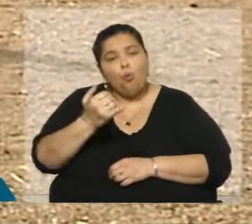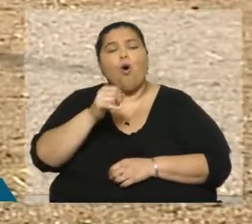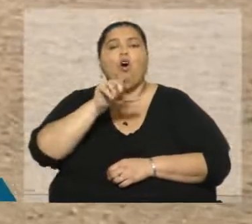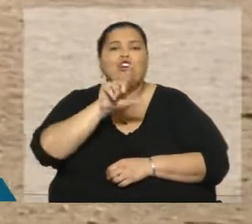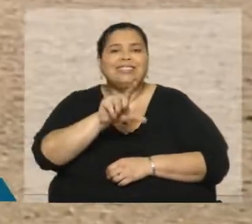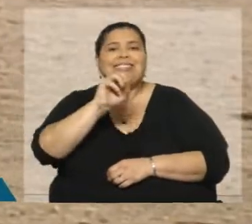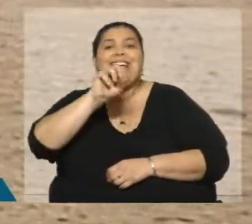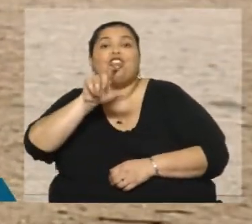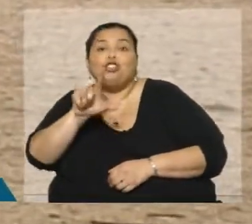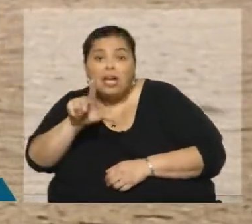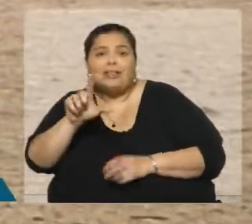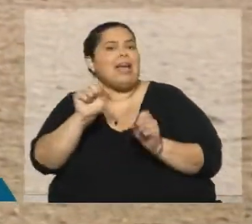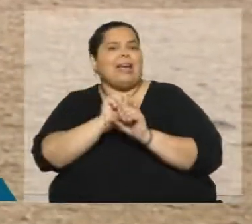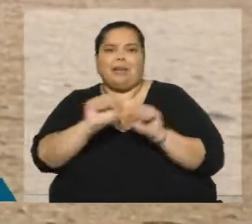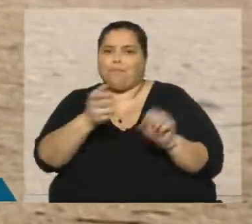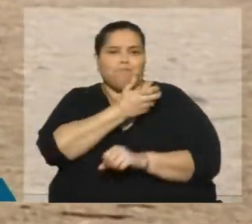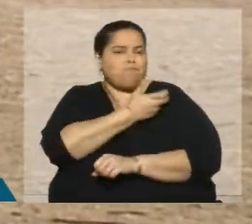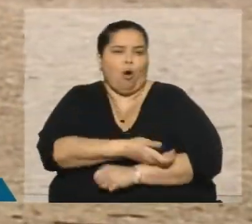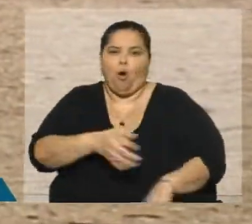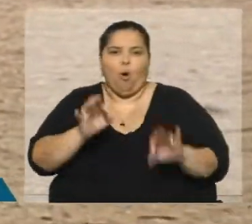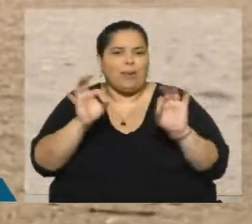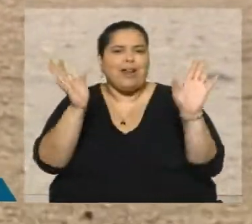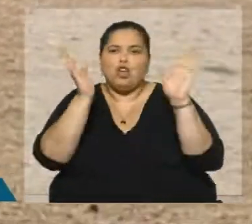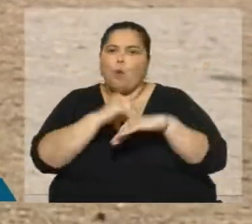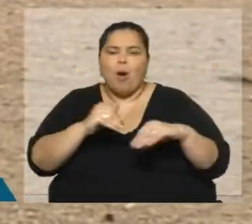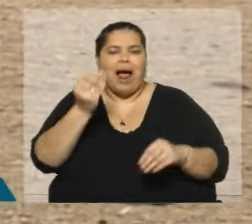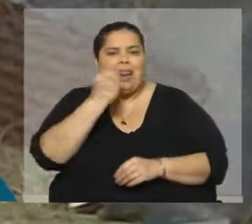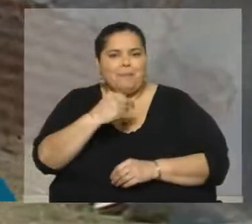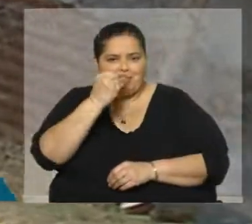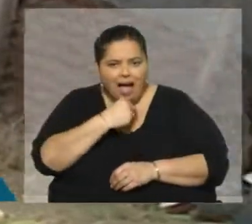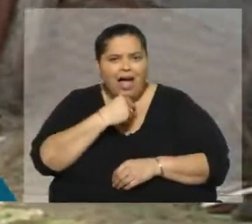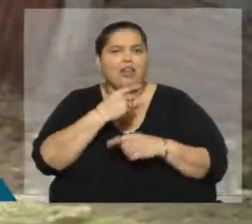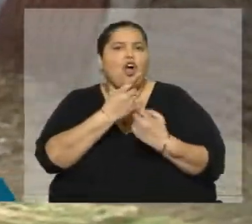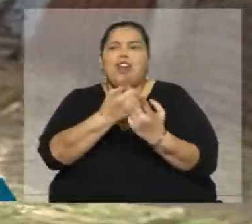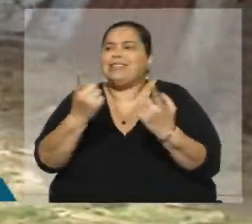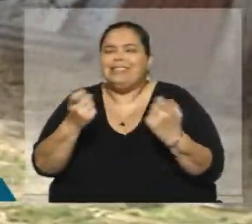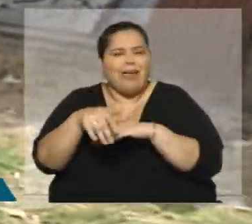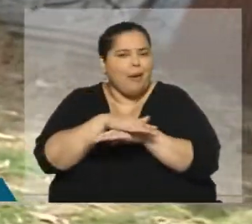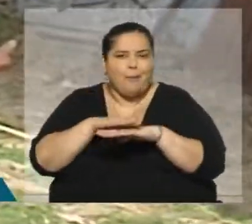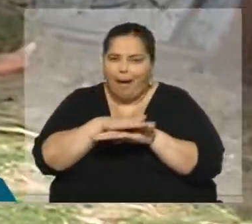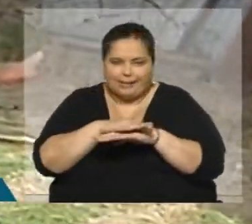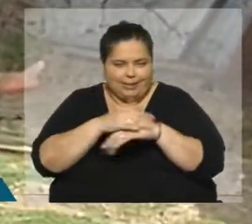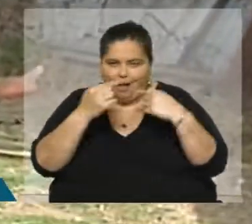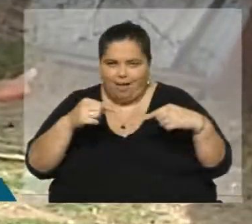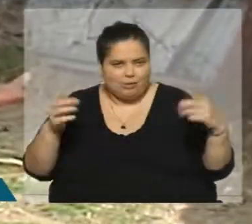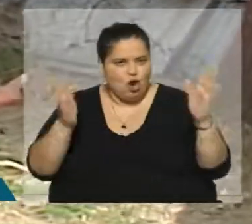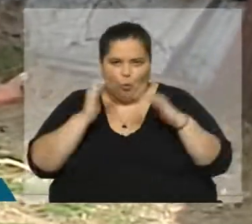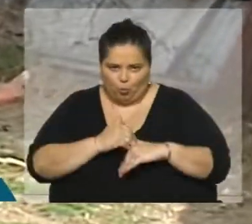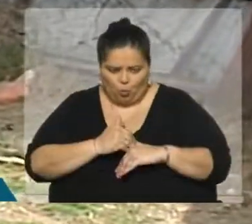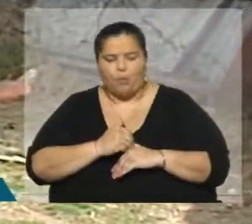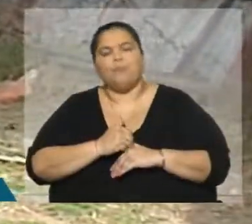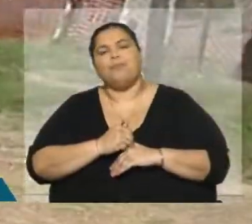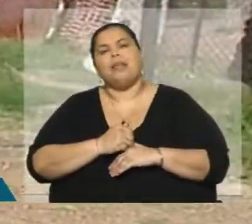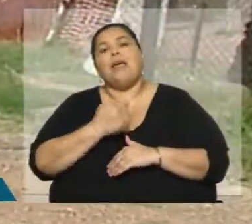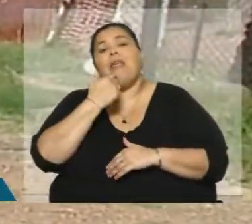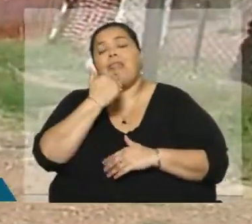mínimo para cubrir sus necesidades básicas alimentarias y no alimentarias que se consideran para la medición. El informe señala